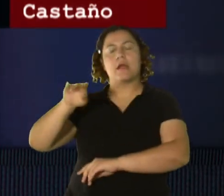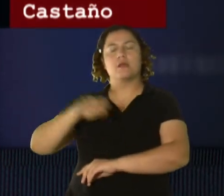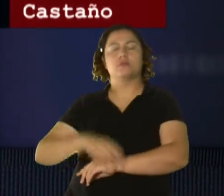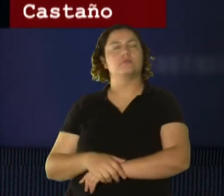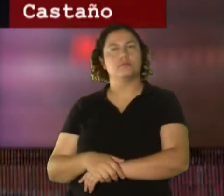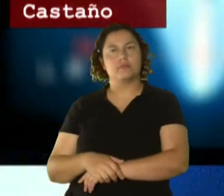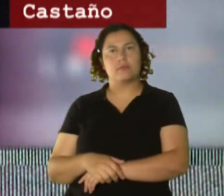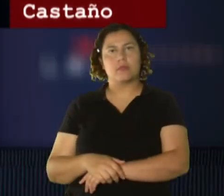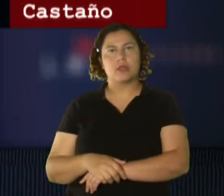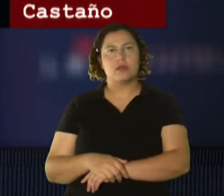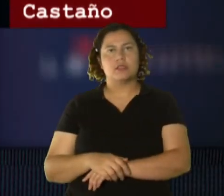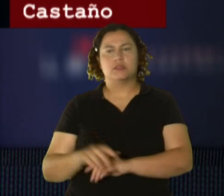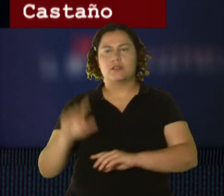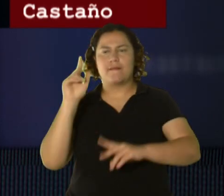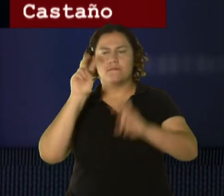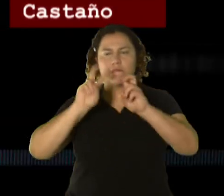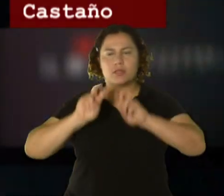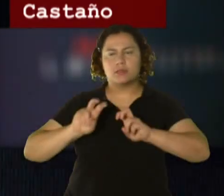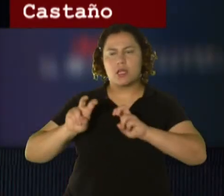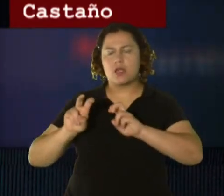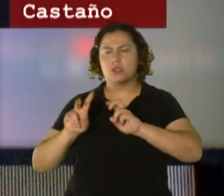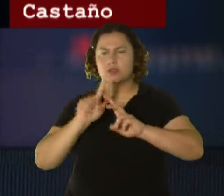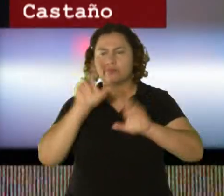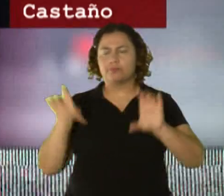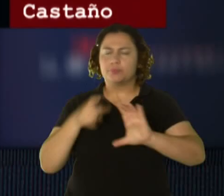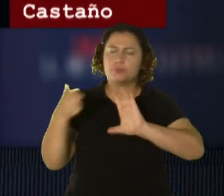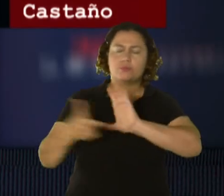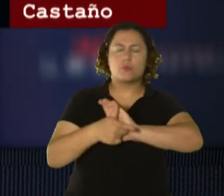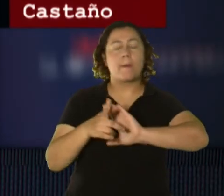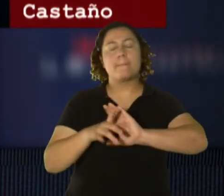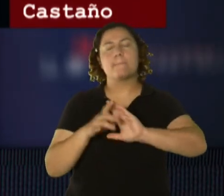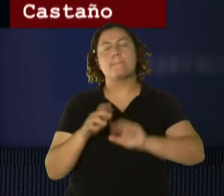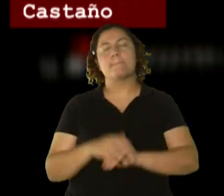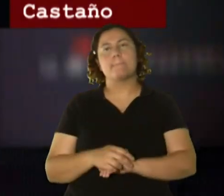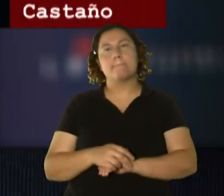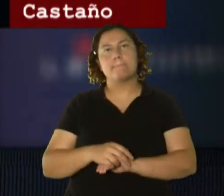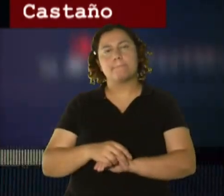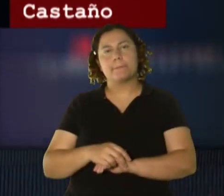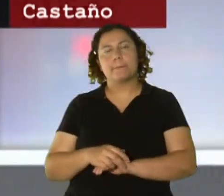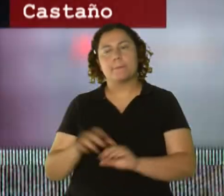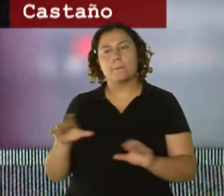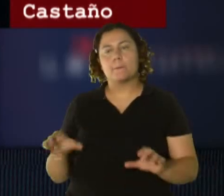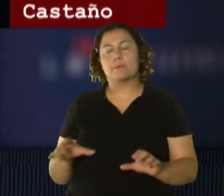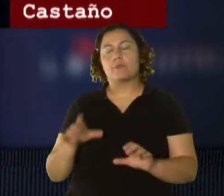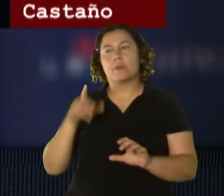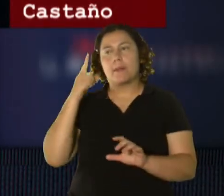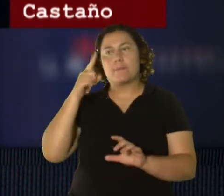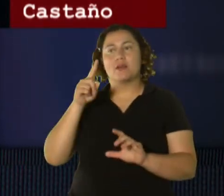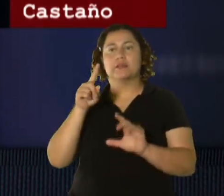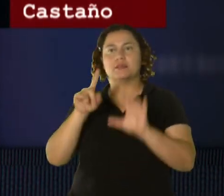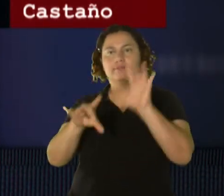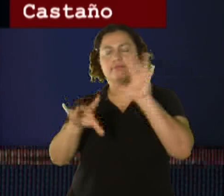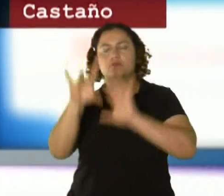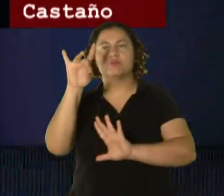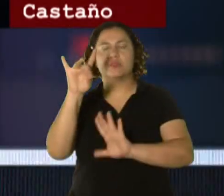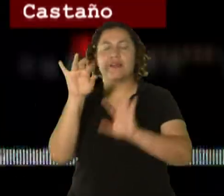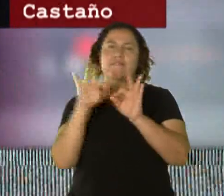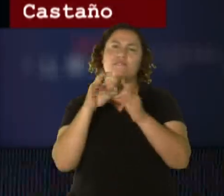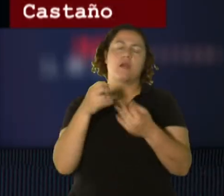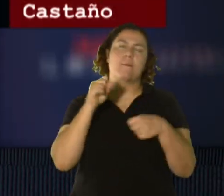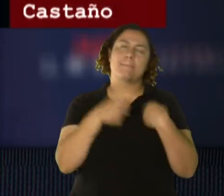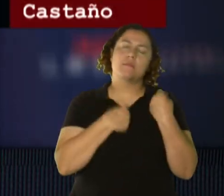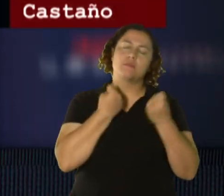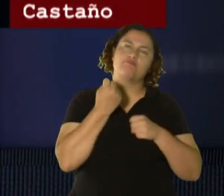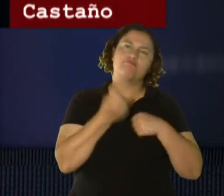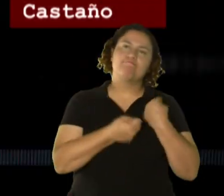Investigaciones Criminales para que este muchacho, pues, se encuentre. Ha pasado algo de tiempo. Hay una familia sufriendo en